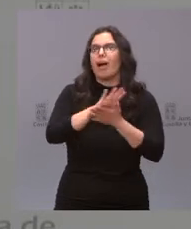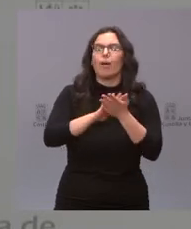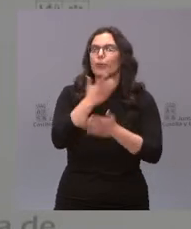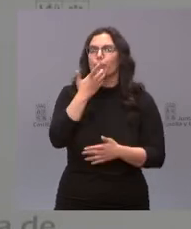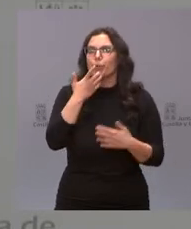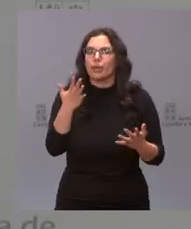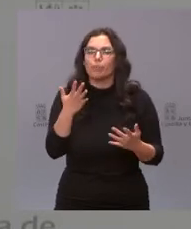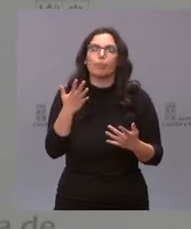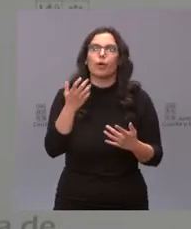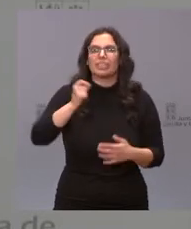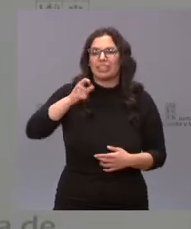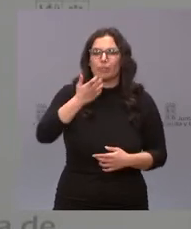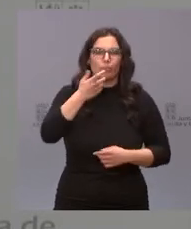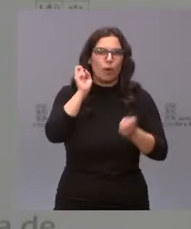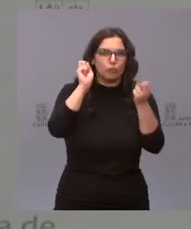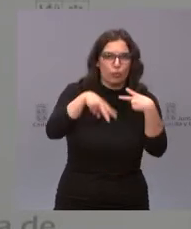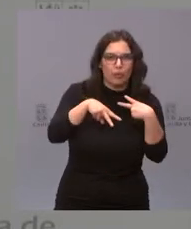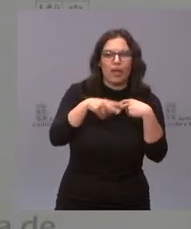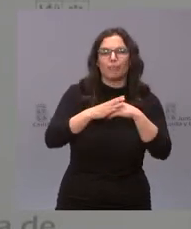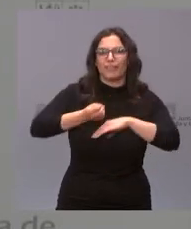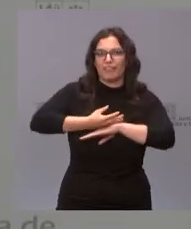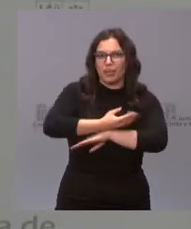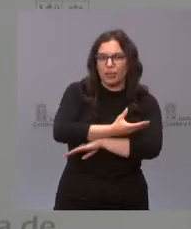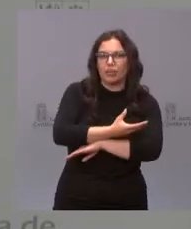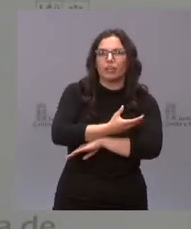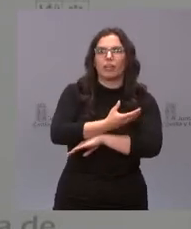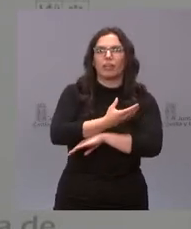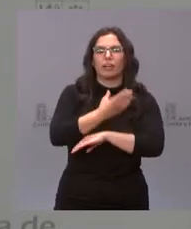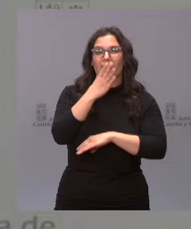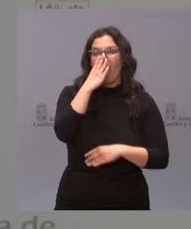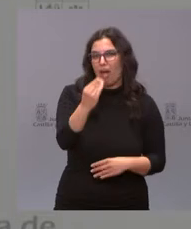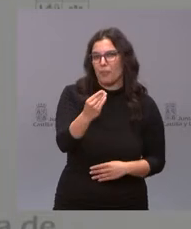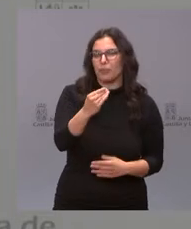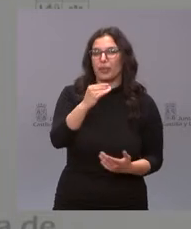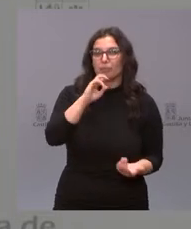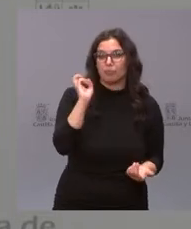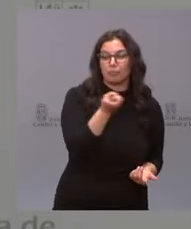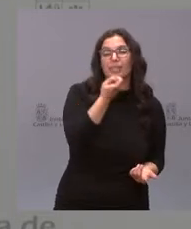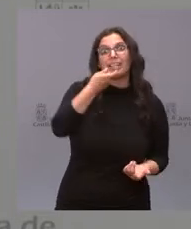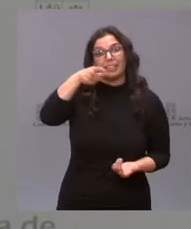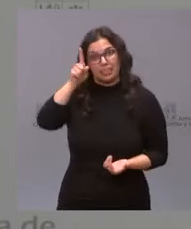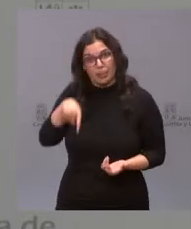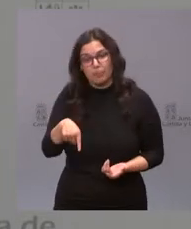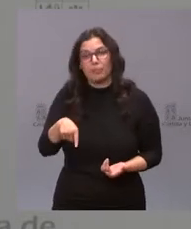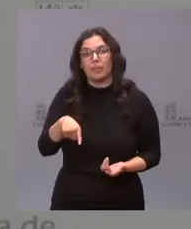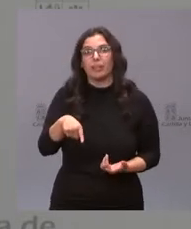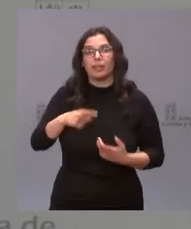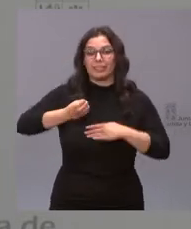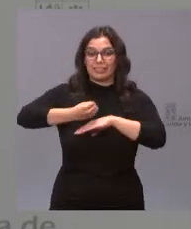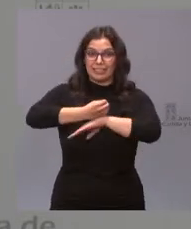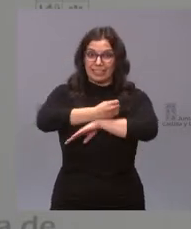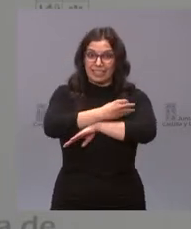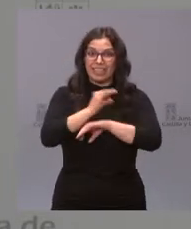a las tradicionales autovías, al ferrocarril, el tren de alta velocidad, sino el ferrocarril de